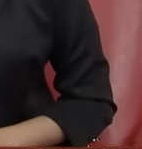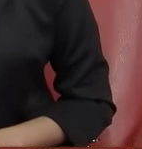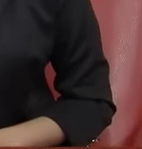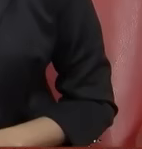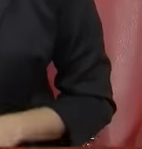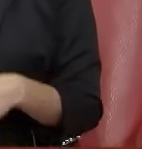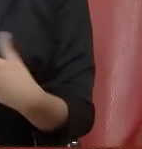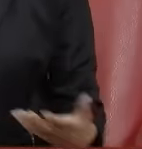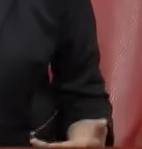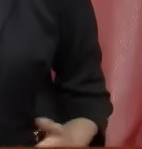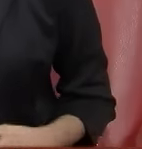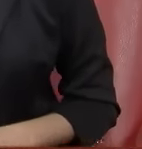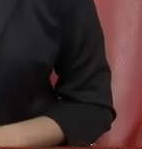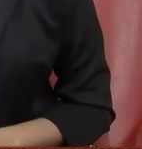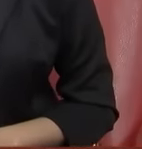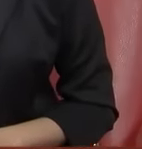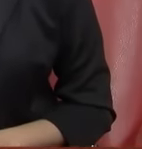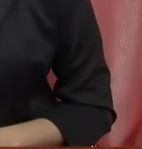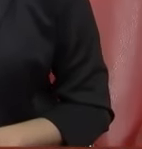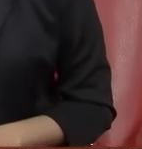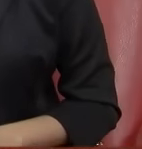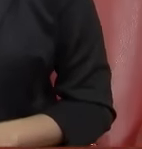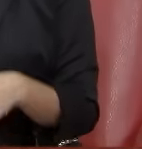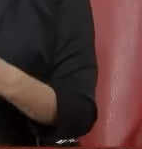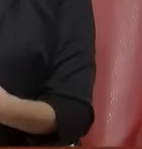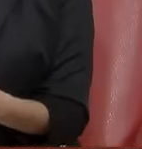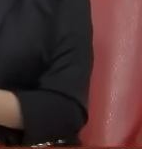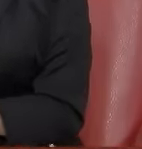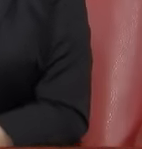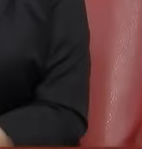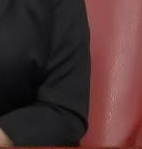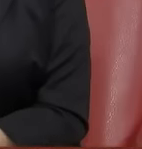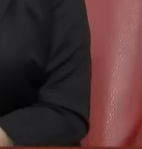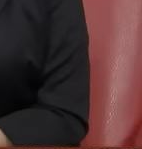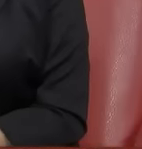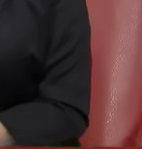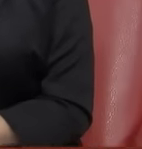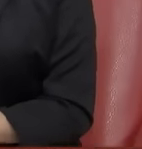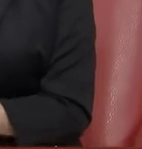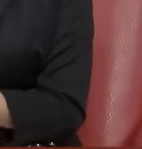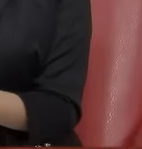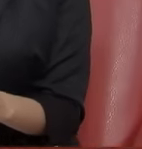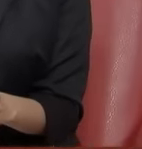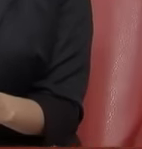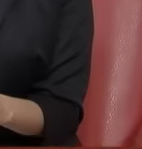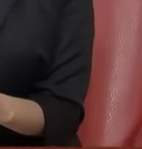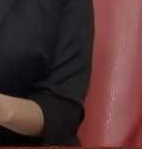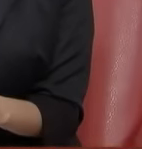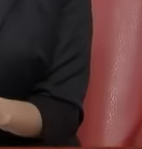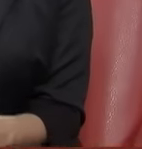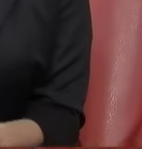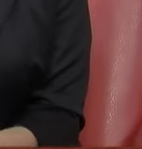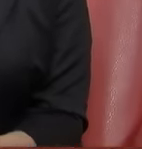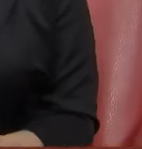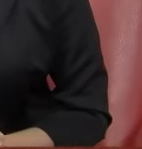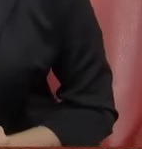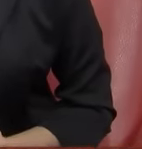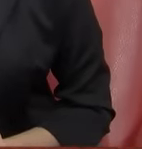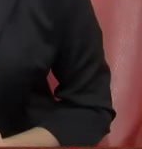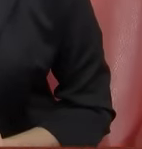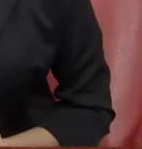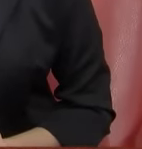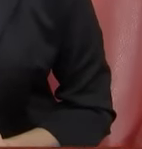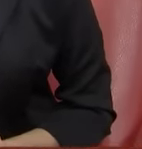una especie de alerta en todo el mundo Así que hay que estar pendientes de lo que sucede Y bueno, YouTube informó un cambio en sus